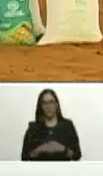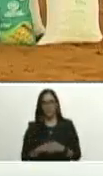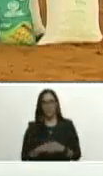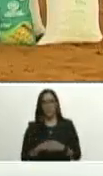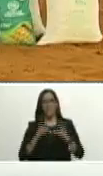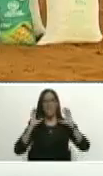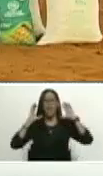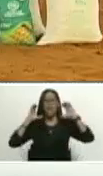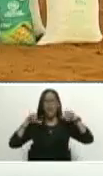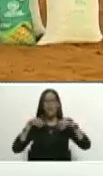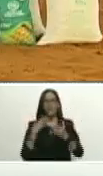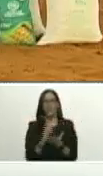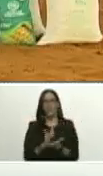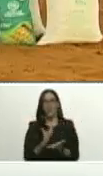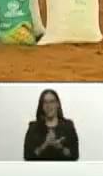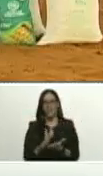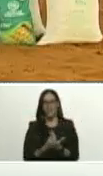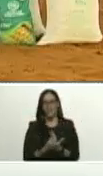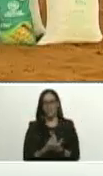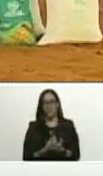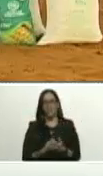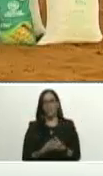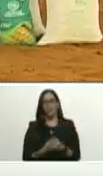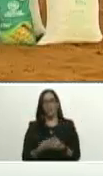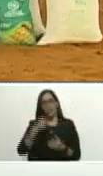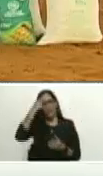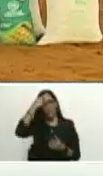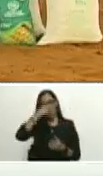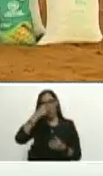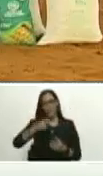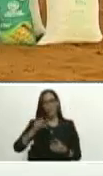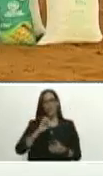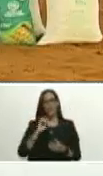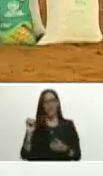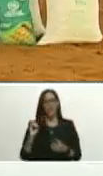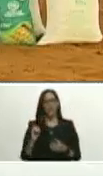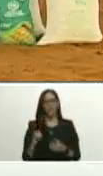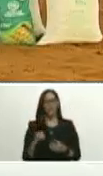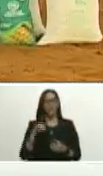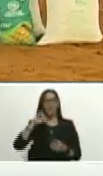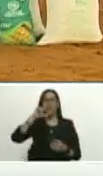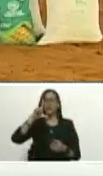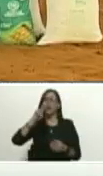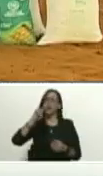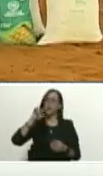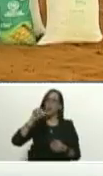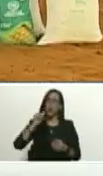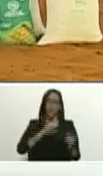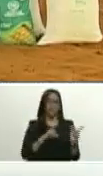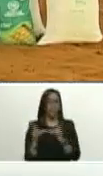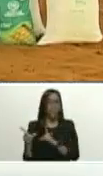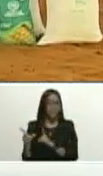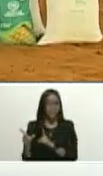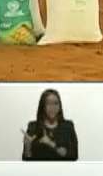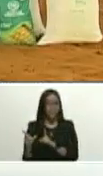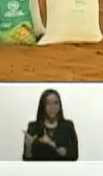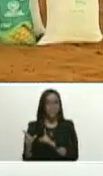maíz monaguense para el pueblo de Oriente Ernesto Luna ¿estás preparado?